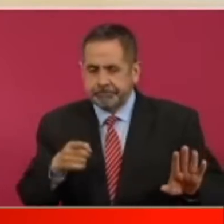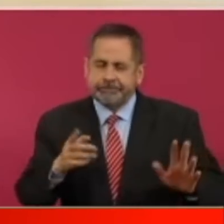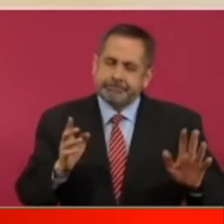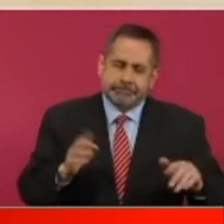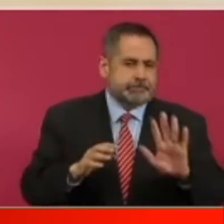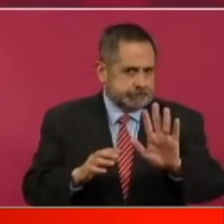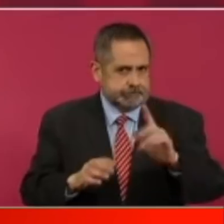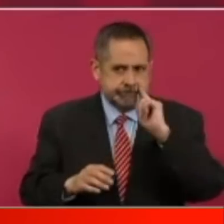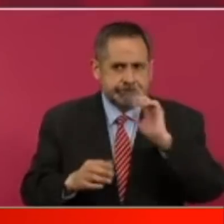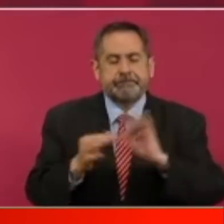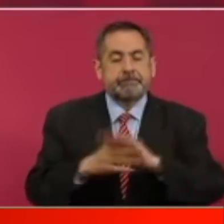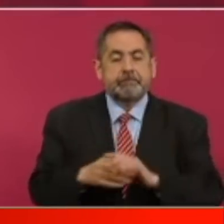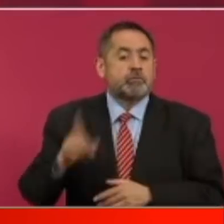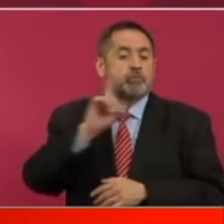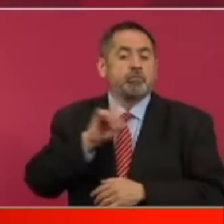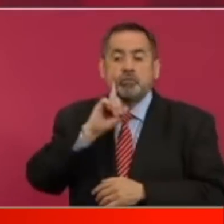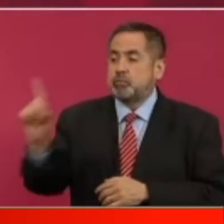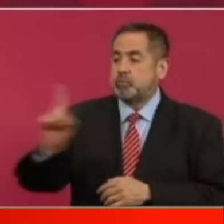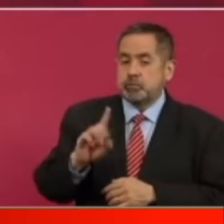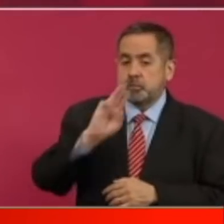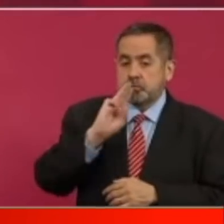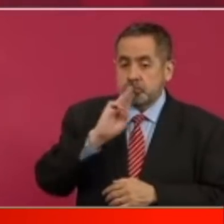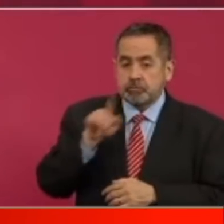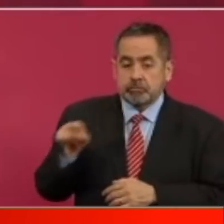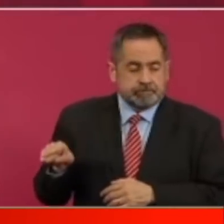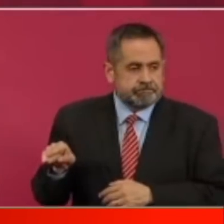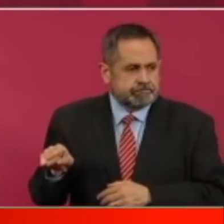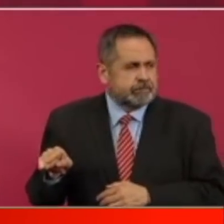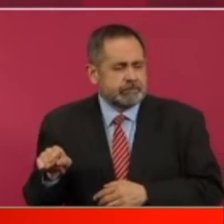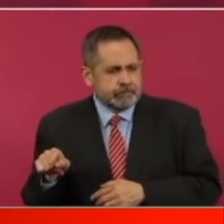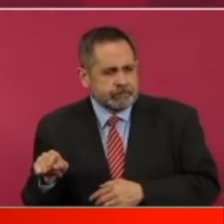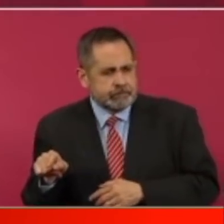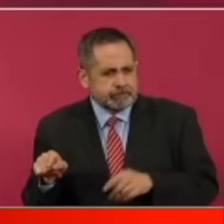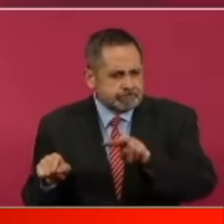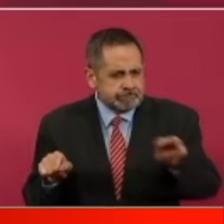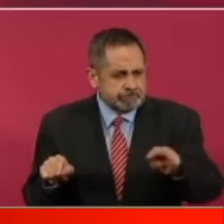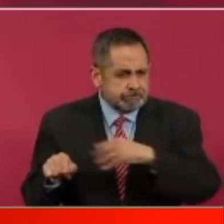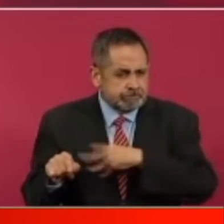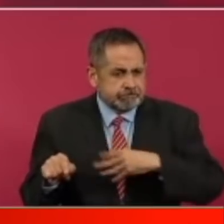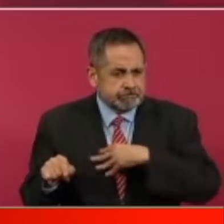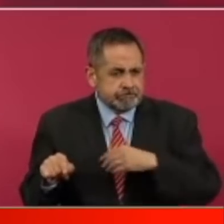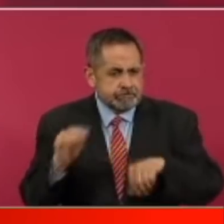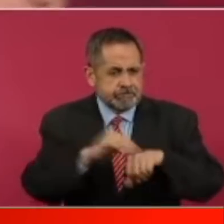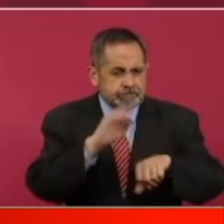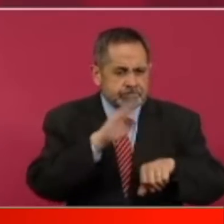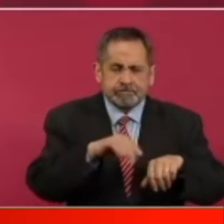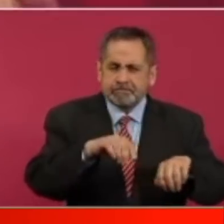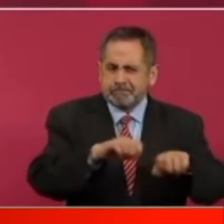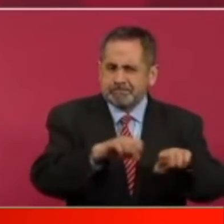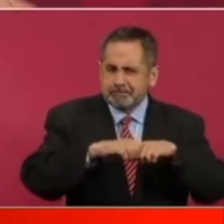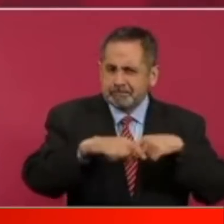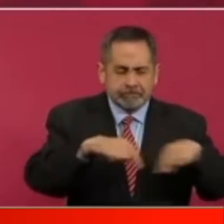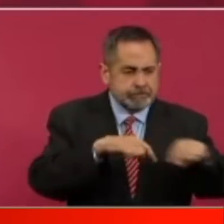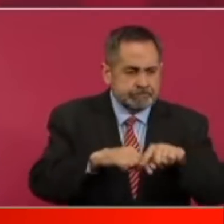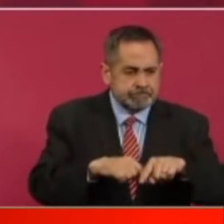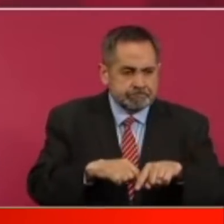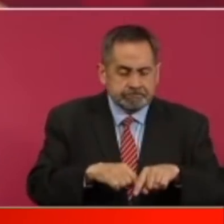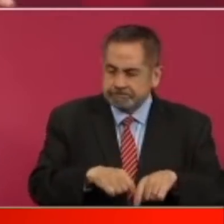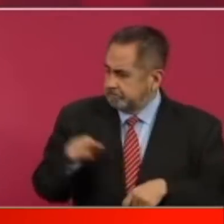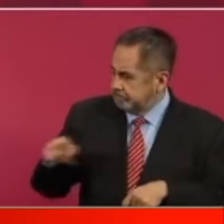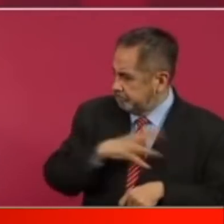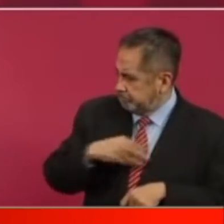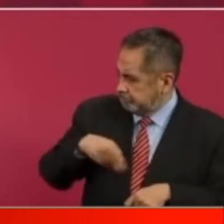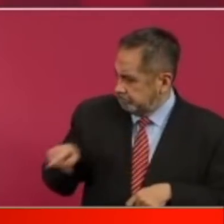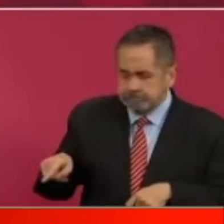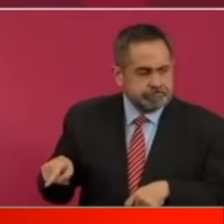respetar pero siempre se deben de apegar apta cuidar los derechos de terceros y esto fue lo que dijo el presidente